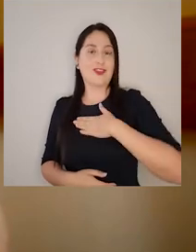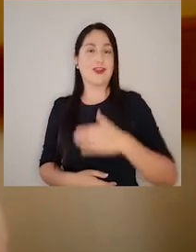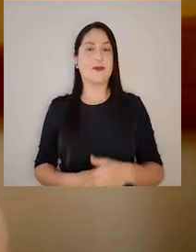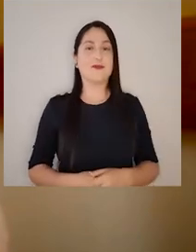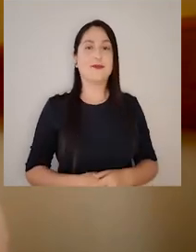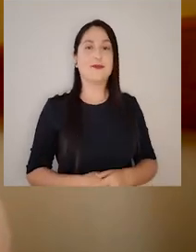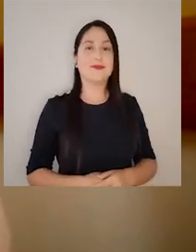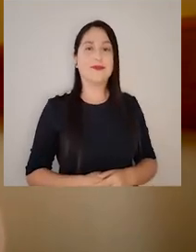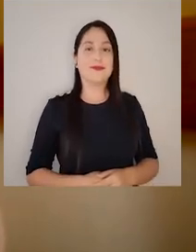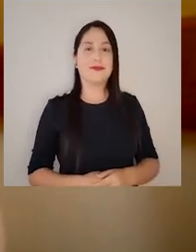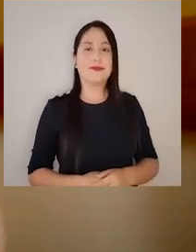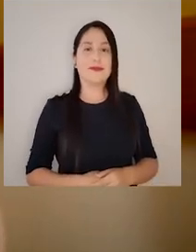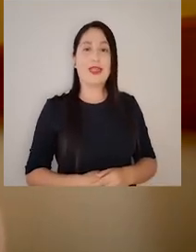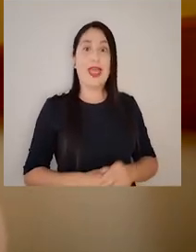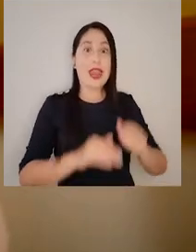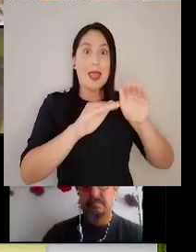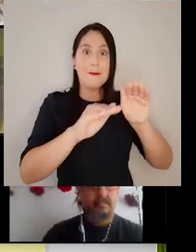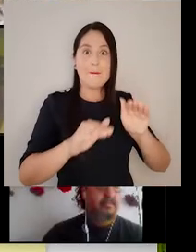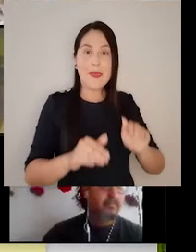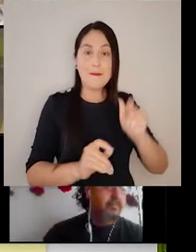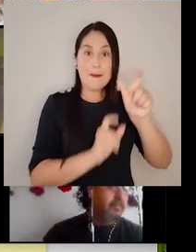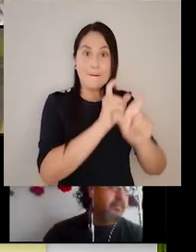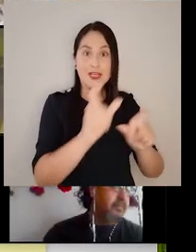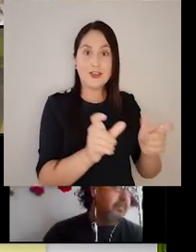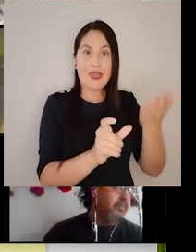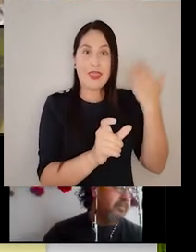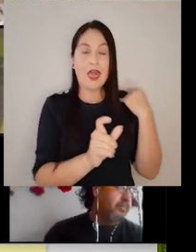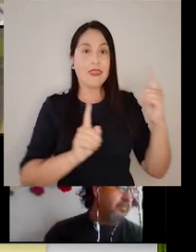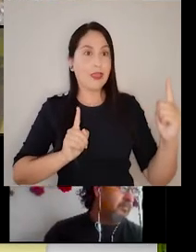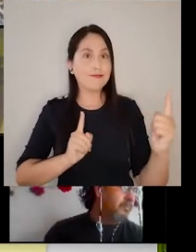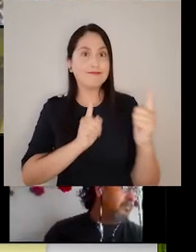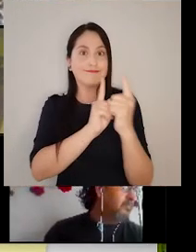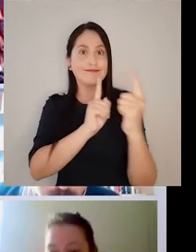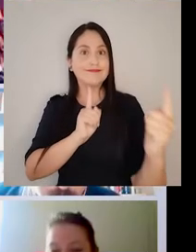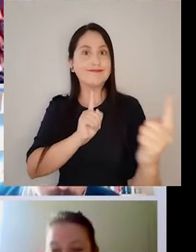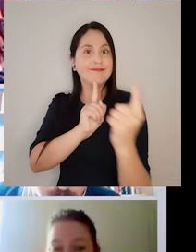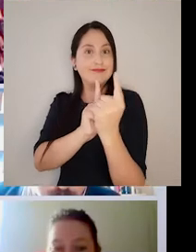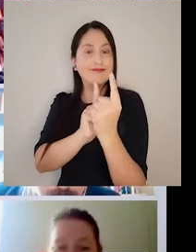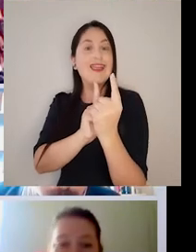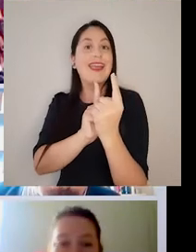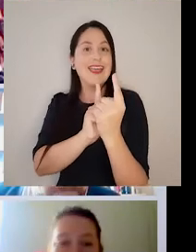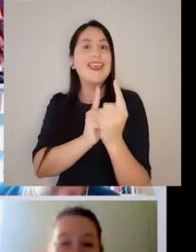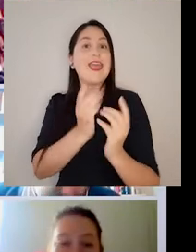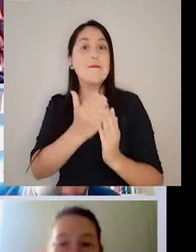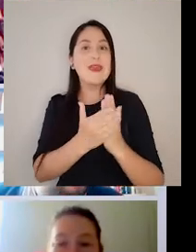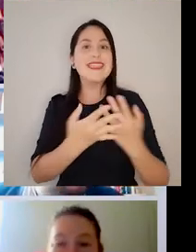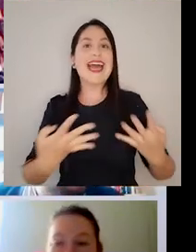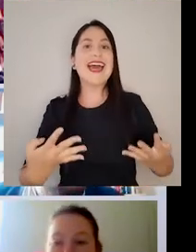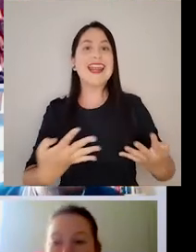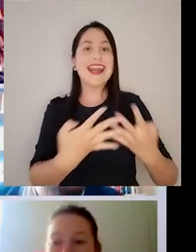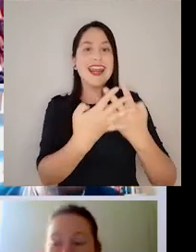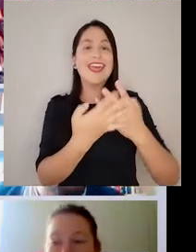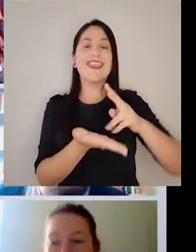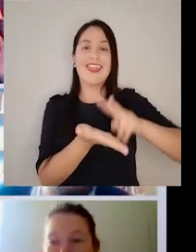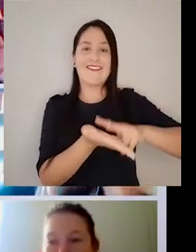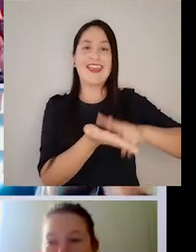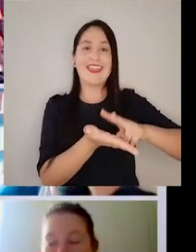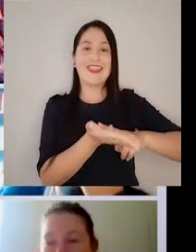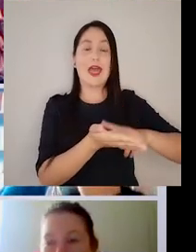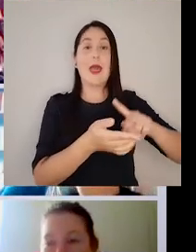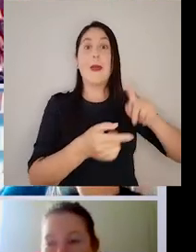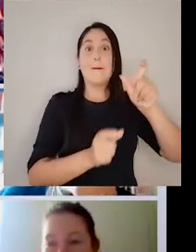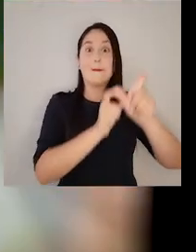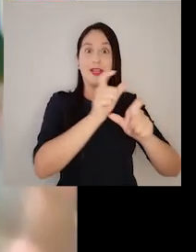encontrar un poquito con la misma gente en este laboratorio y empieza a generarse una red real de